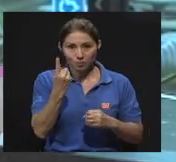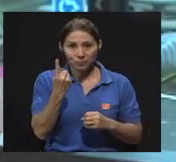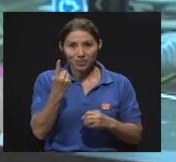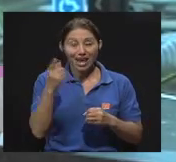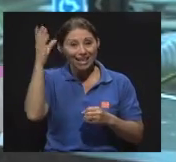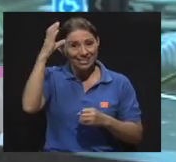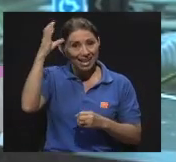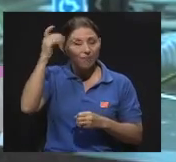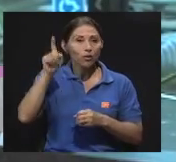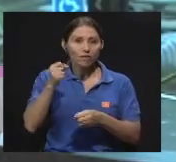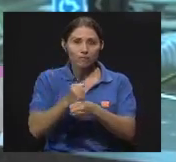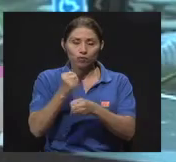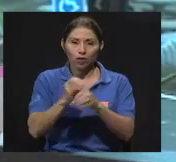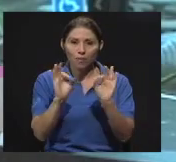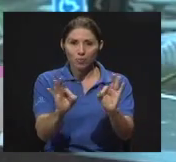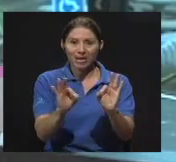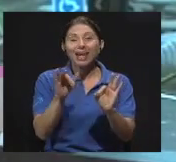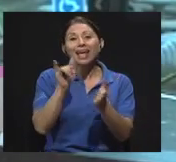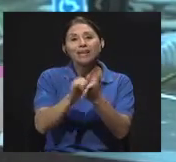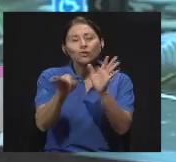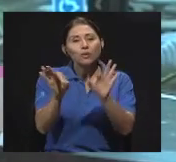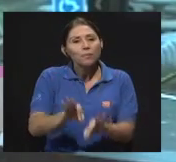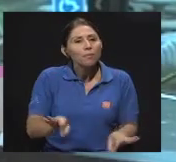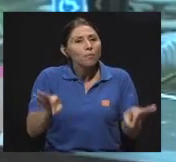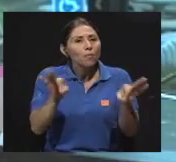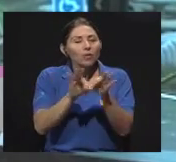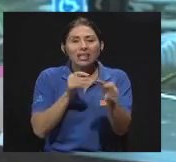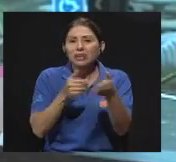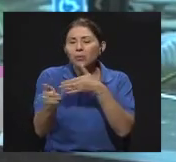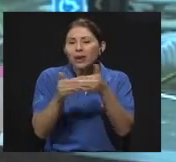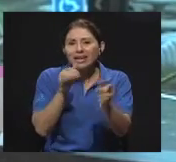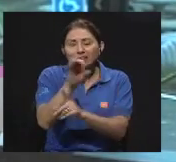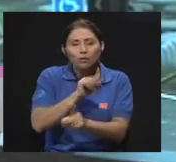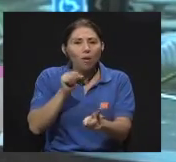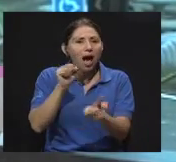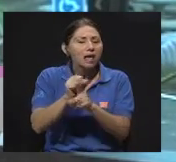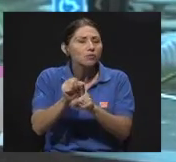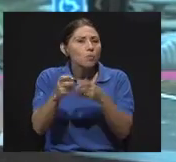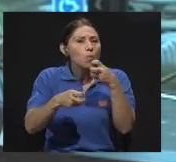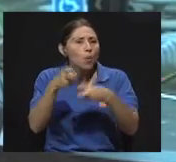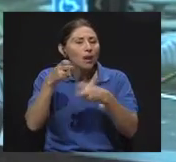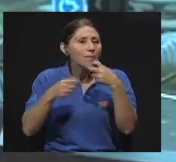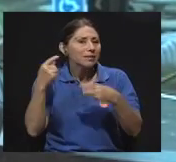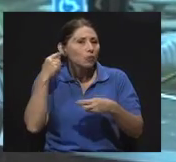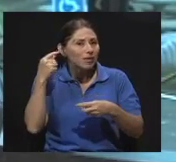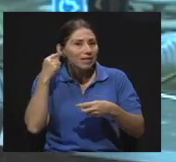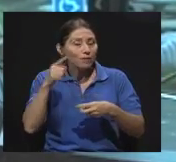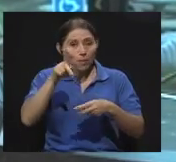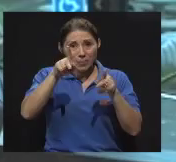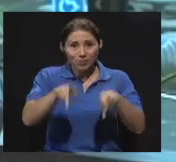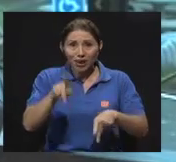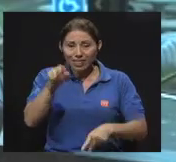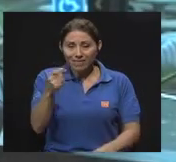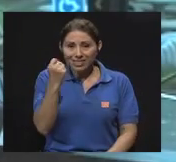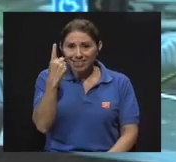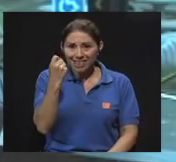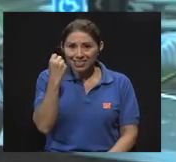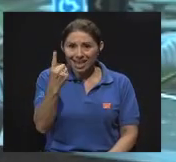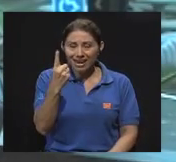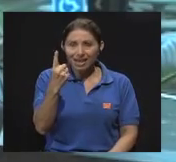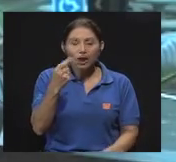acuerdo?, el cerebro tiene que funcionar más. Eso es lo importante en cualquier daño auditivo que las personas tienen que entender, hay que